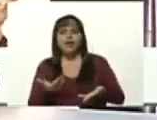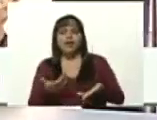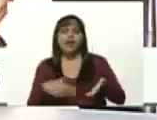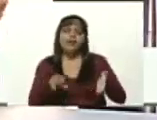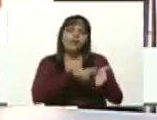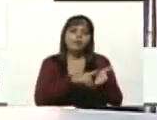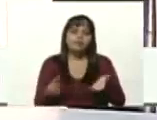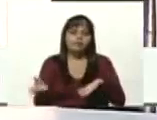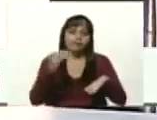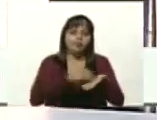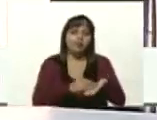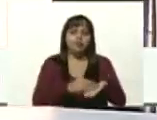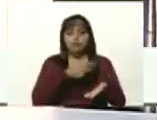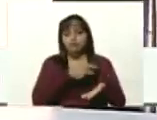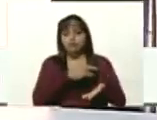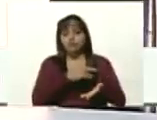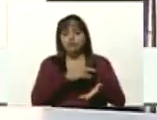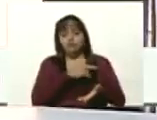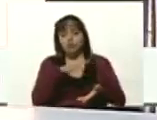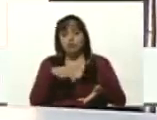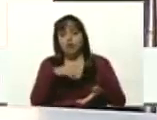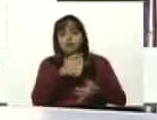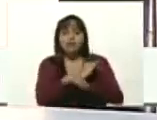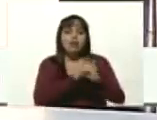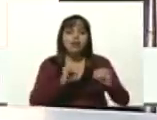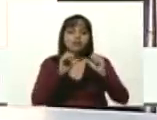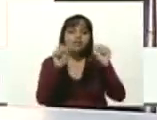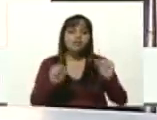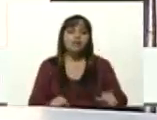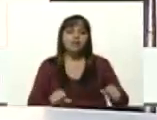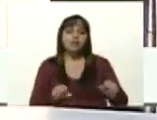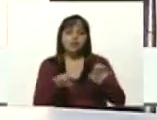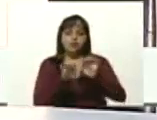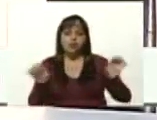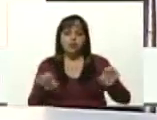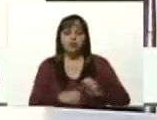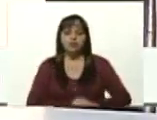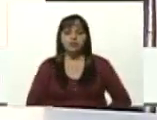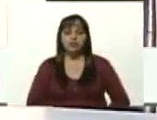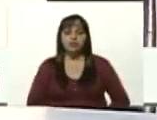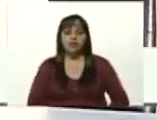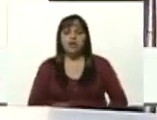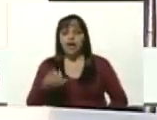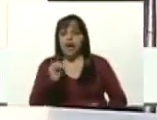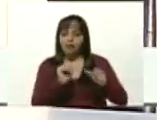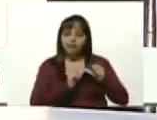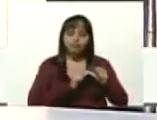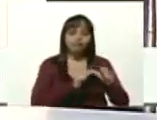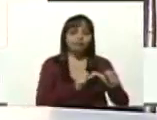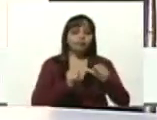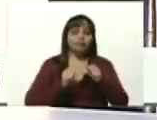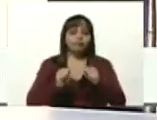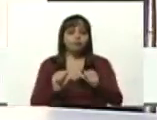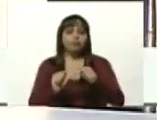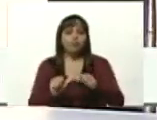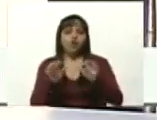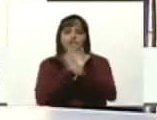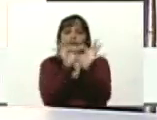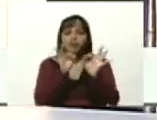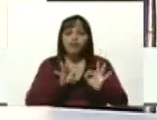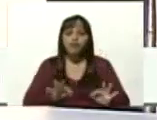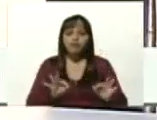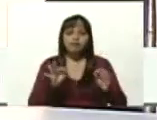no hemos cerrado el sistema educativo se ha mantenido con un método